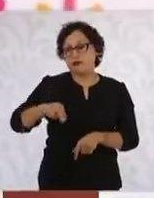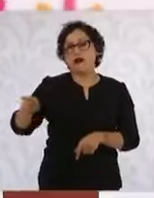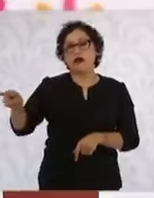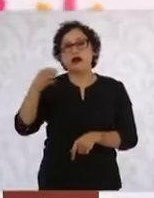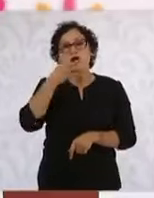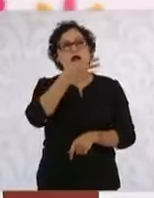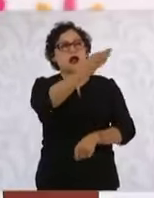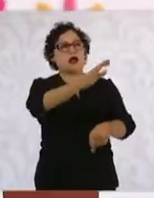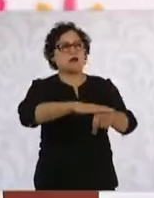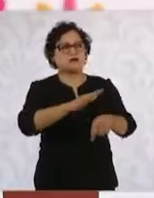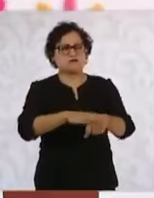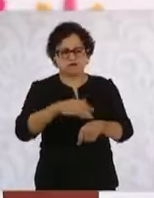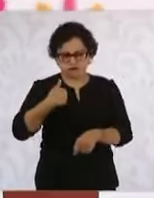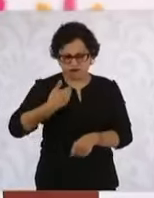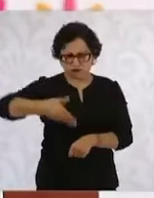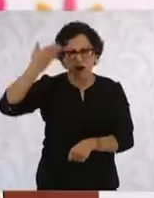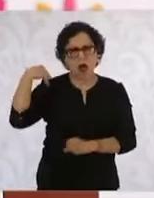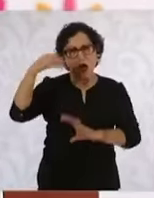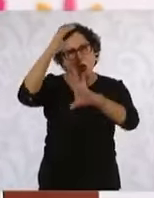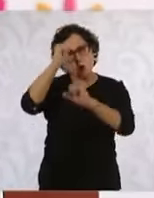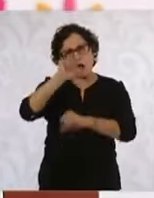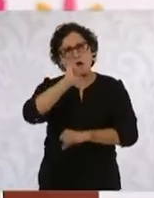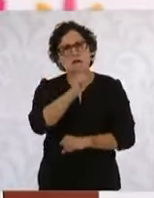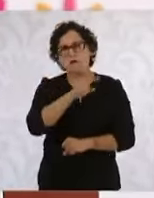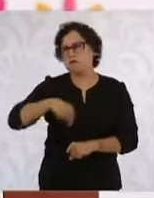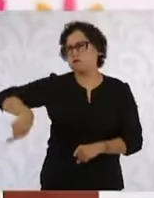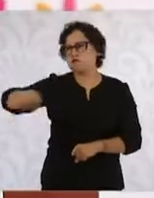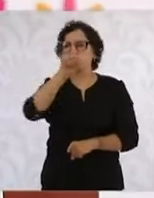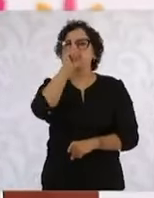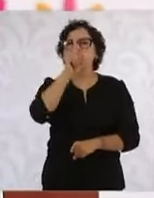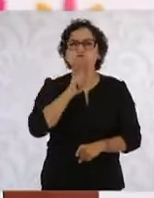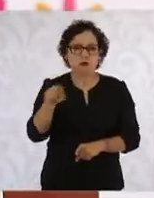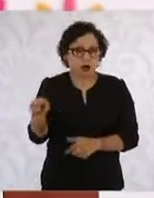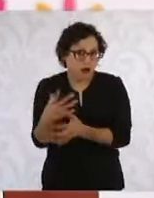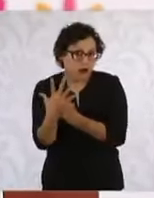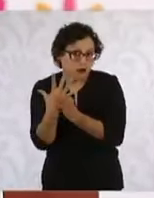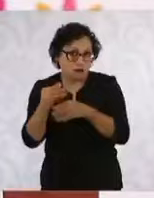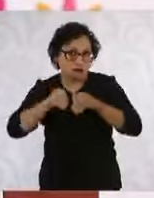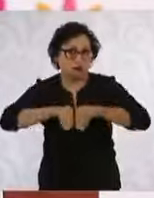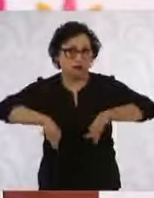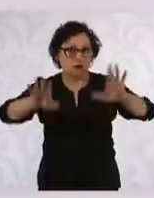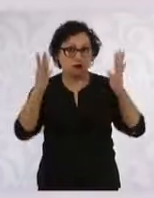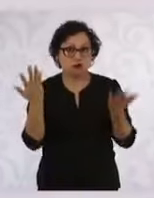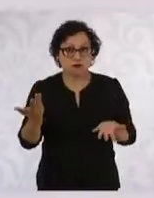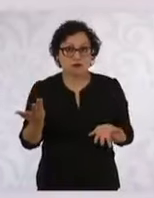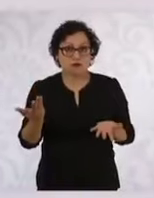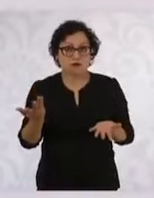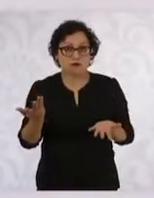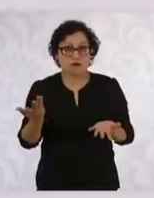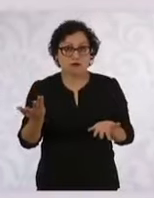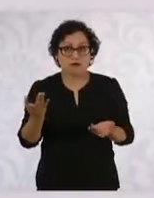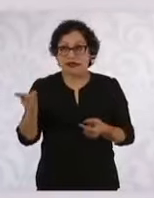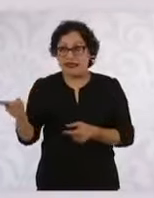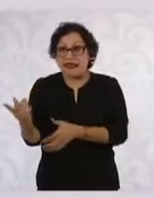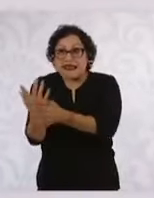de acuerdo con los programas sociales, porque así reconocieron. Lo que les dijimos al pueblo de México es mentira.